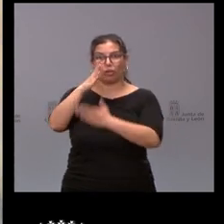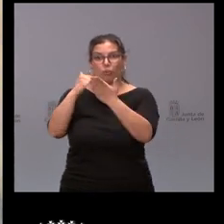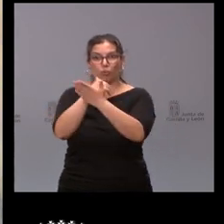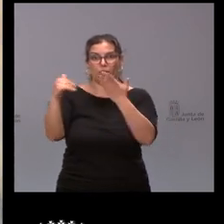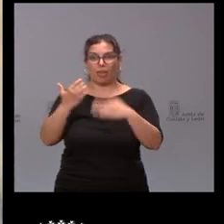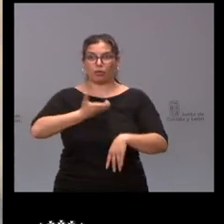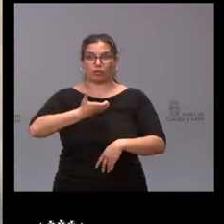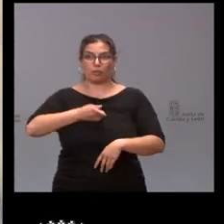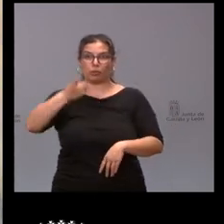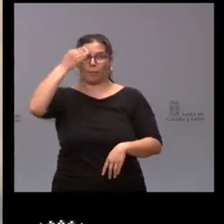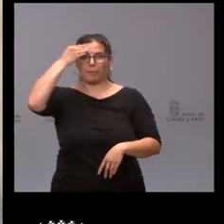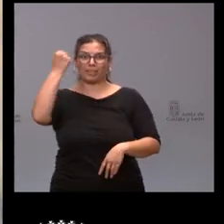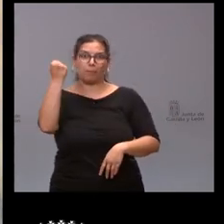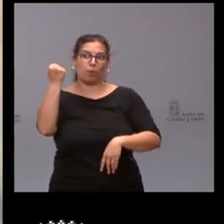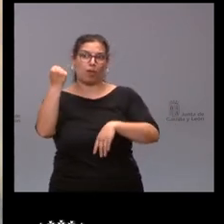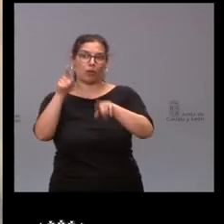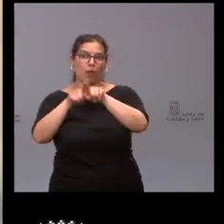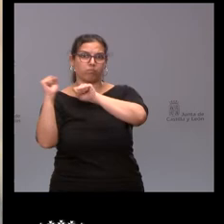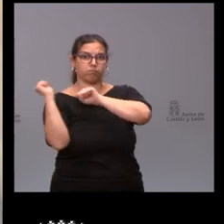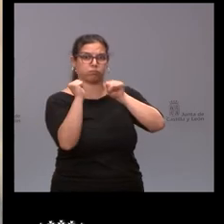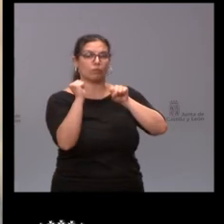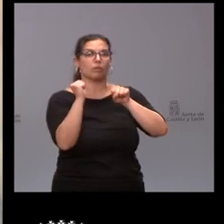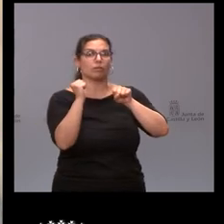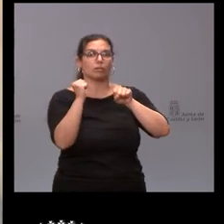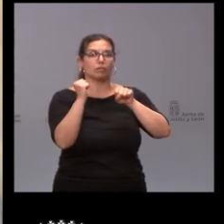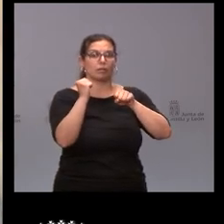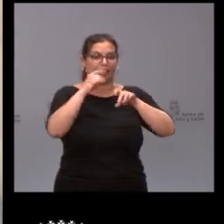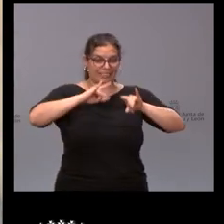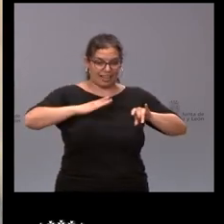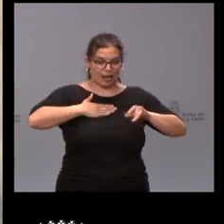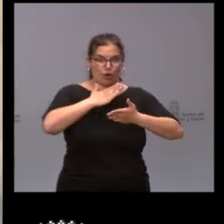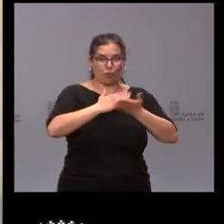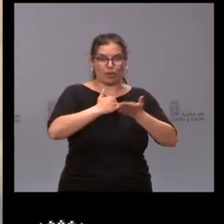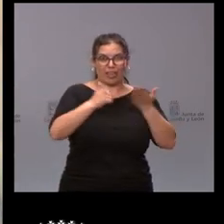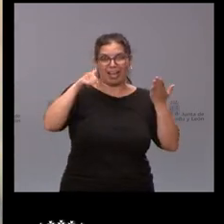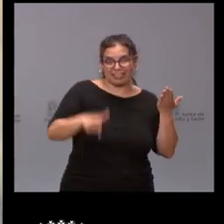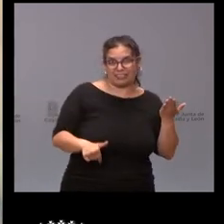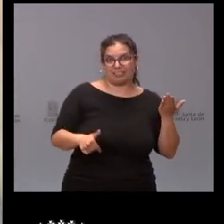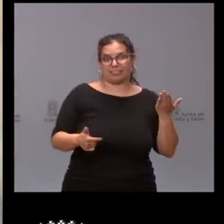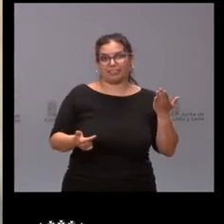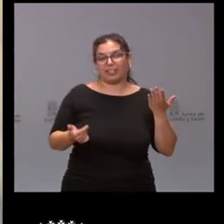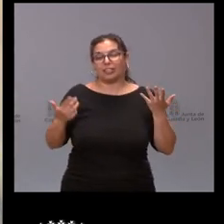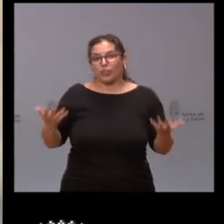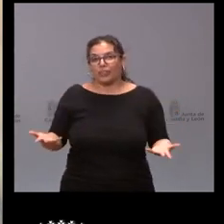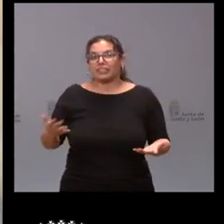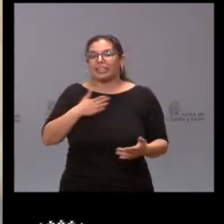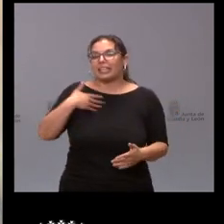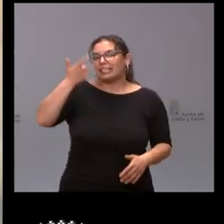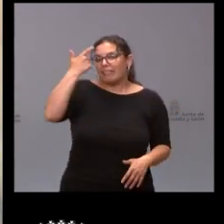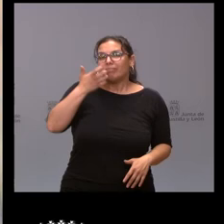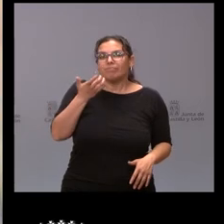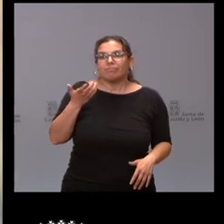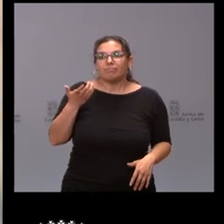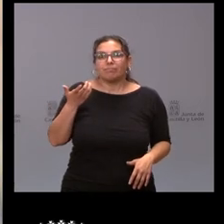o cree tener y pone en marcha competencias en la comunidad autónoma vecina en este caso en Castilla y León entonces querría saber si